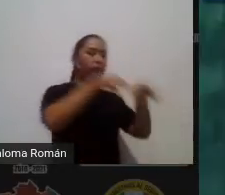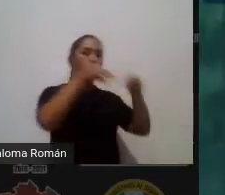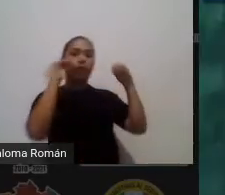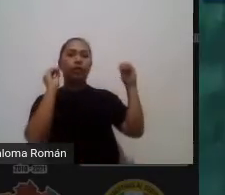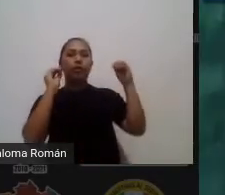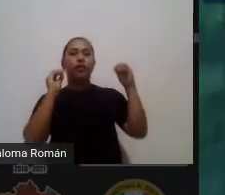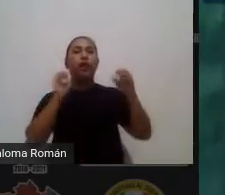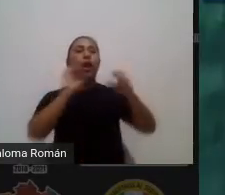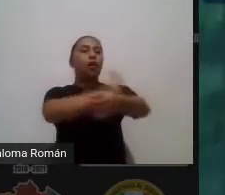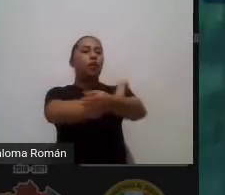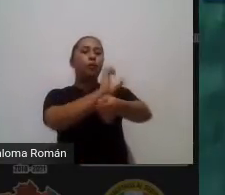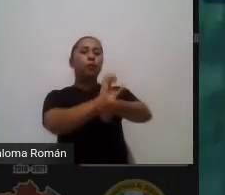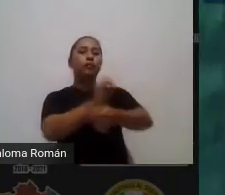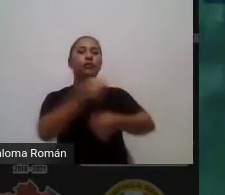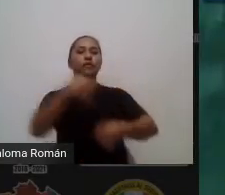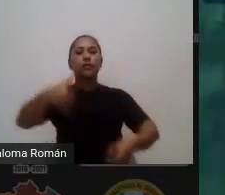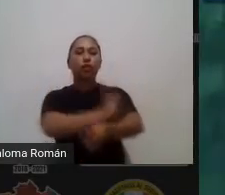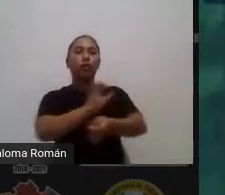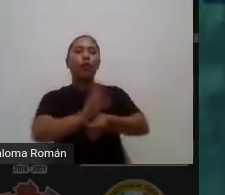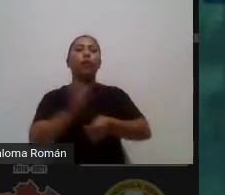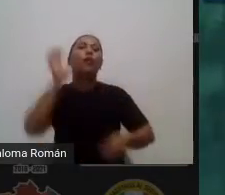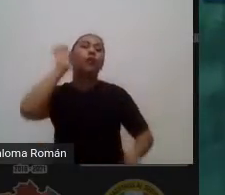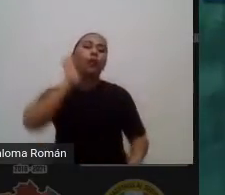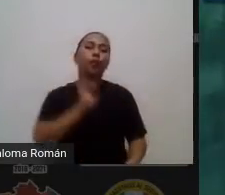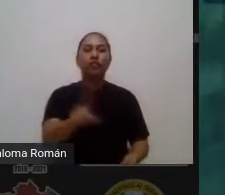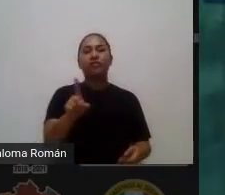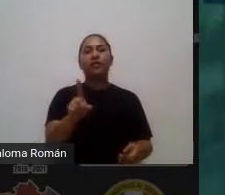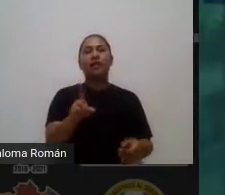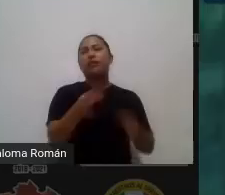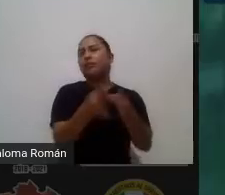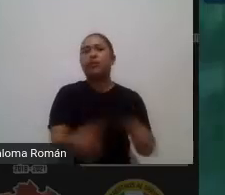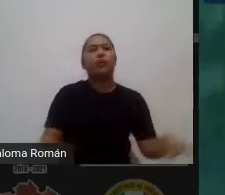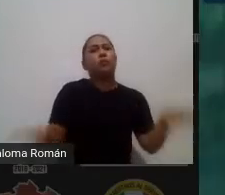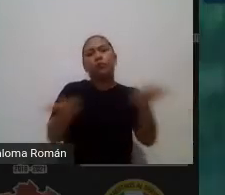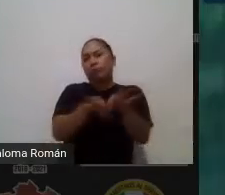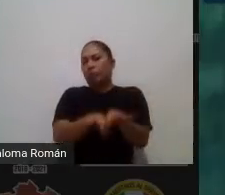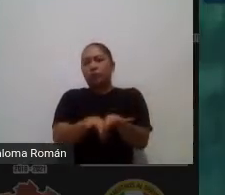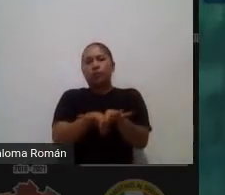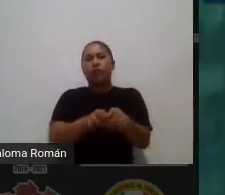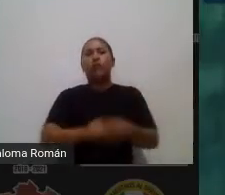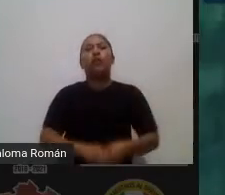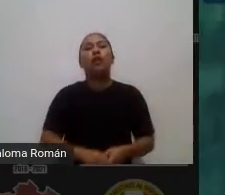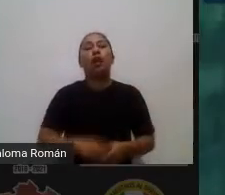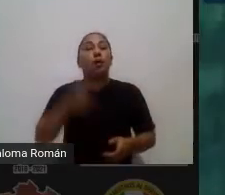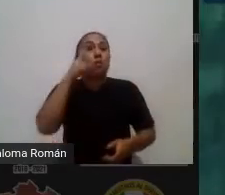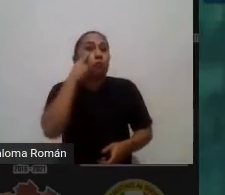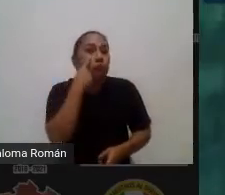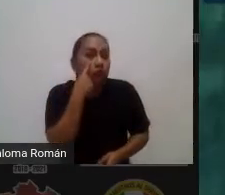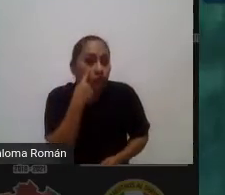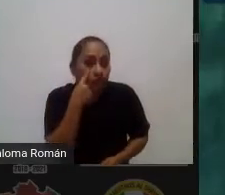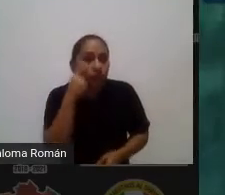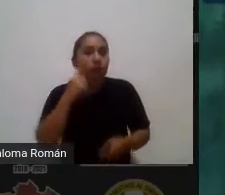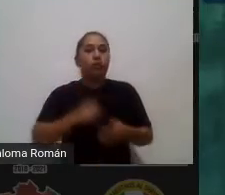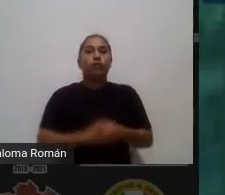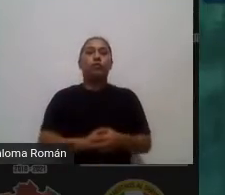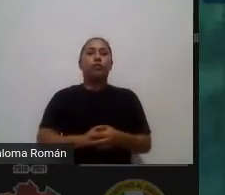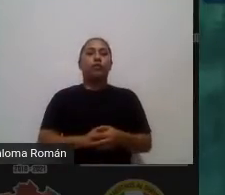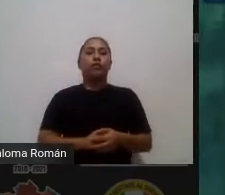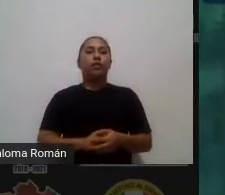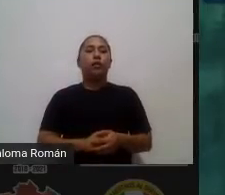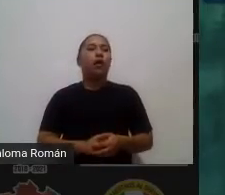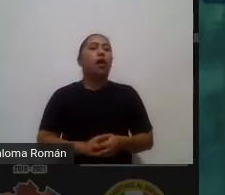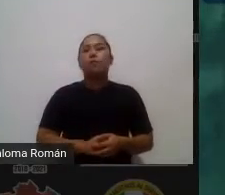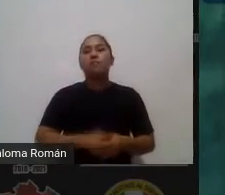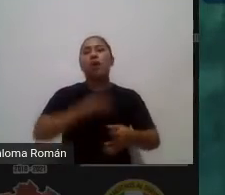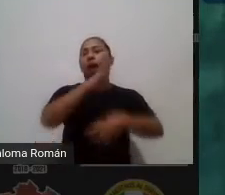compañeros y compañeras que también tengan el mismo interés ok ojo no hay restricciones ni por la edad